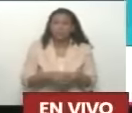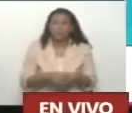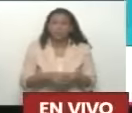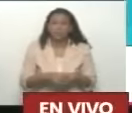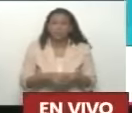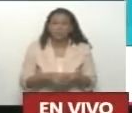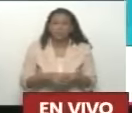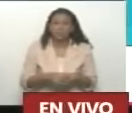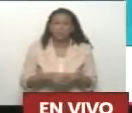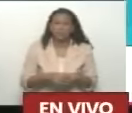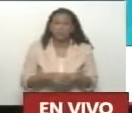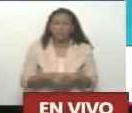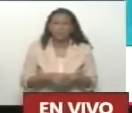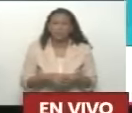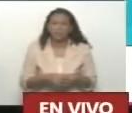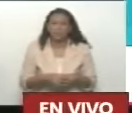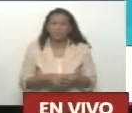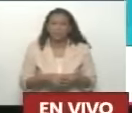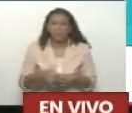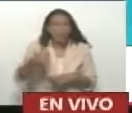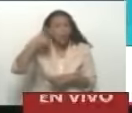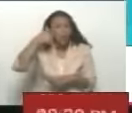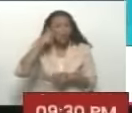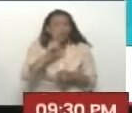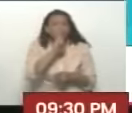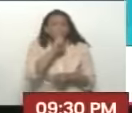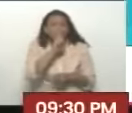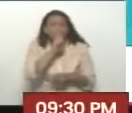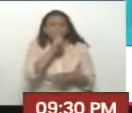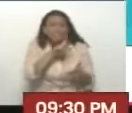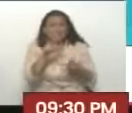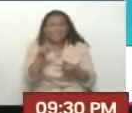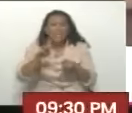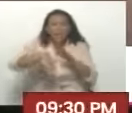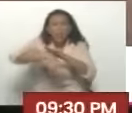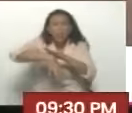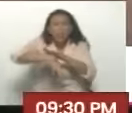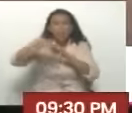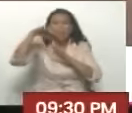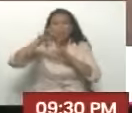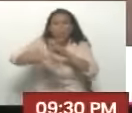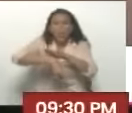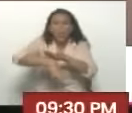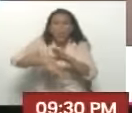Sí, es martes ya. Correcto. Pero aquí... Correcto. Ya salió el número de la lotería ya.